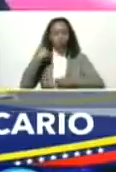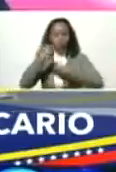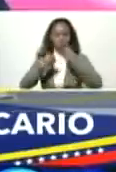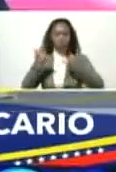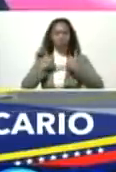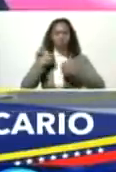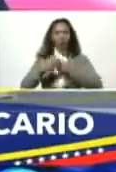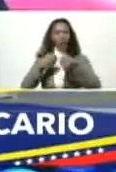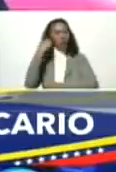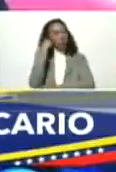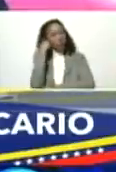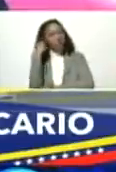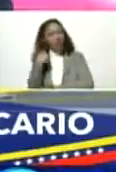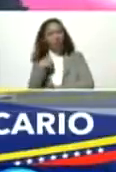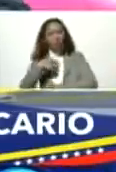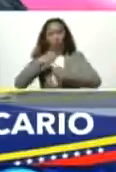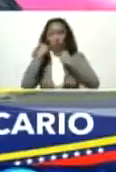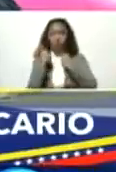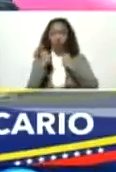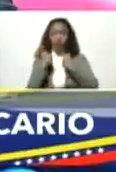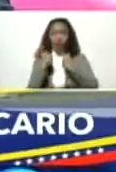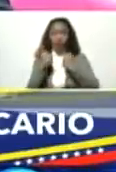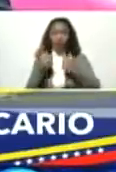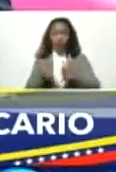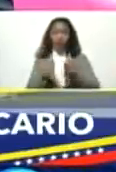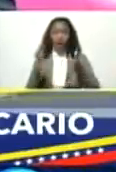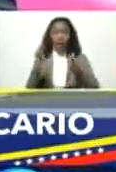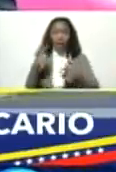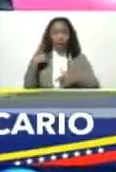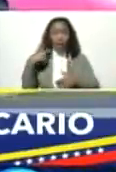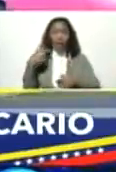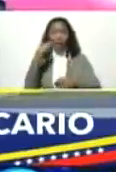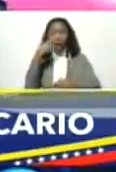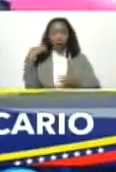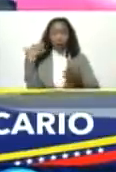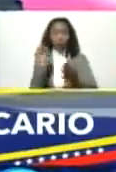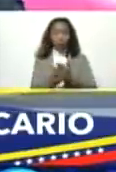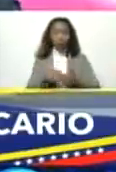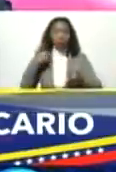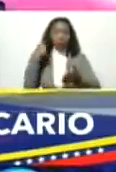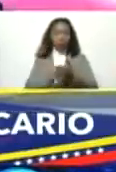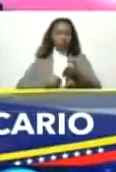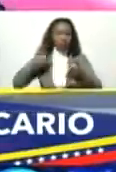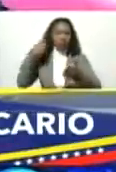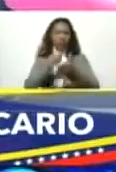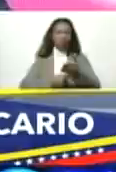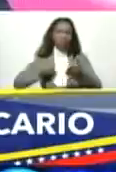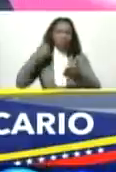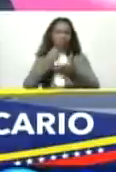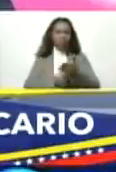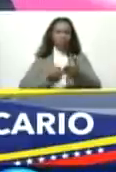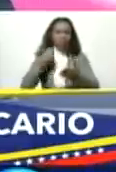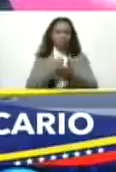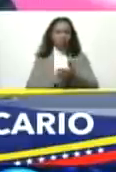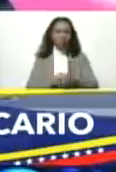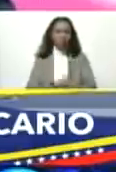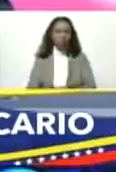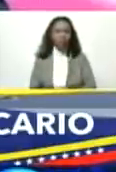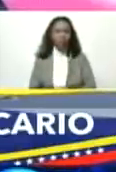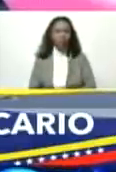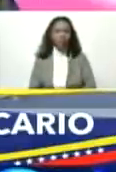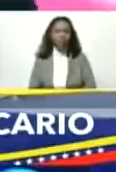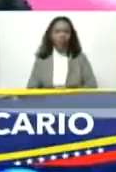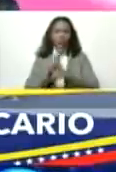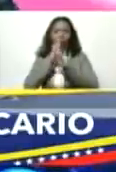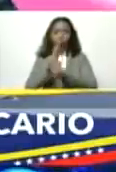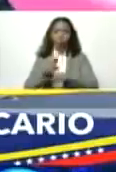estos años duros que me ha tocado mira batallar batallar y batallar y la